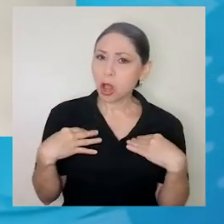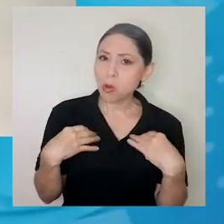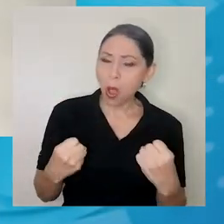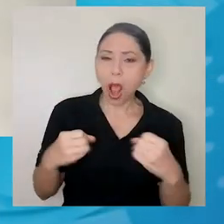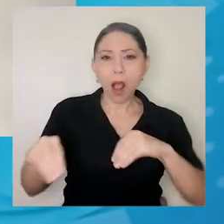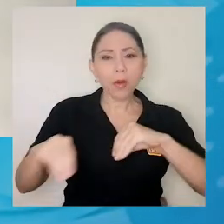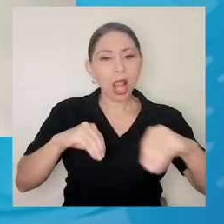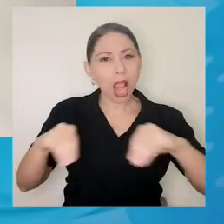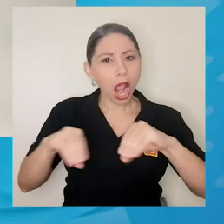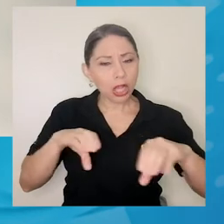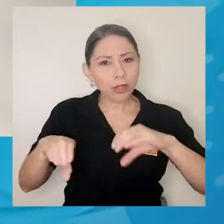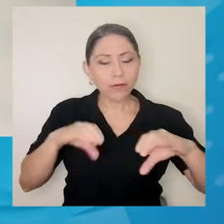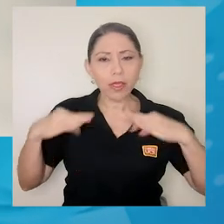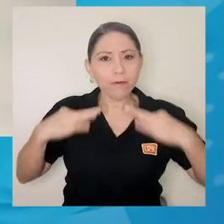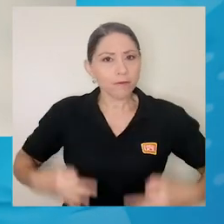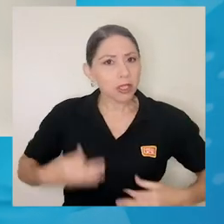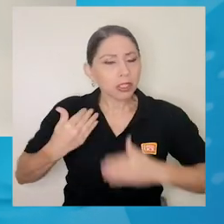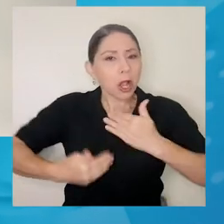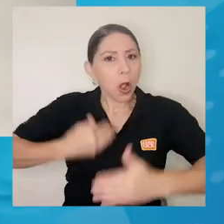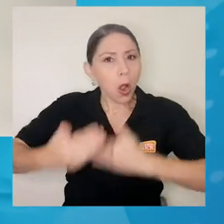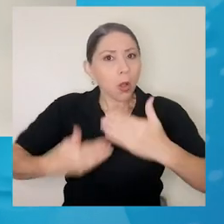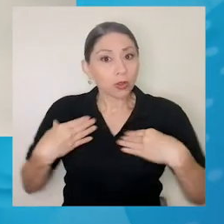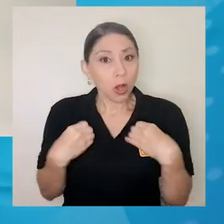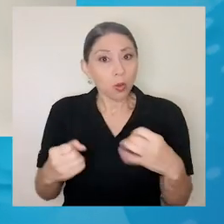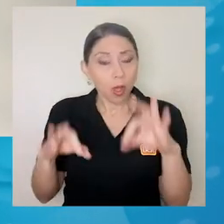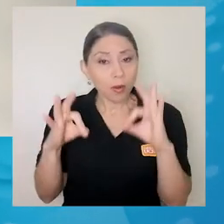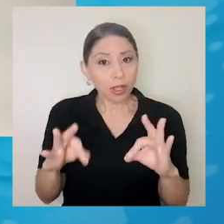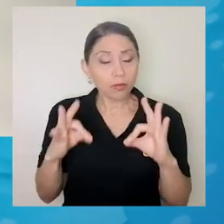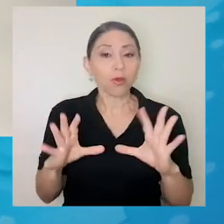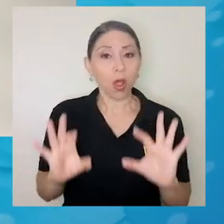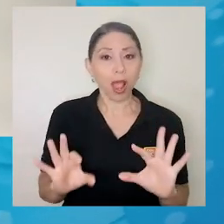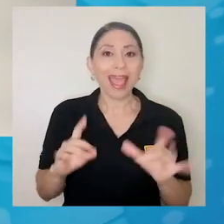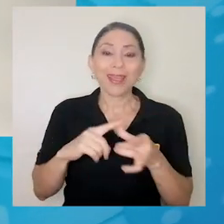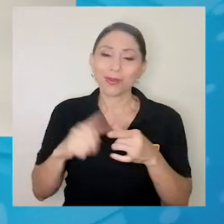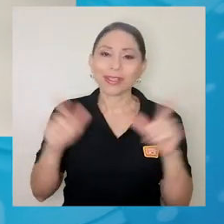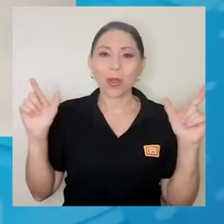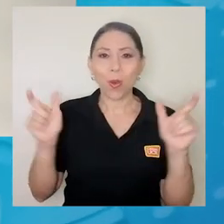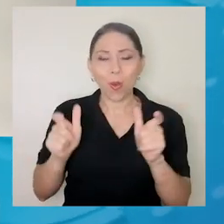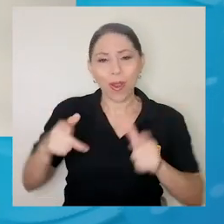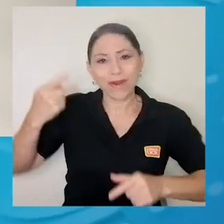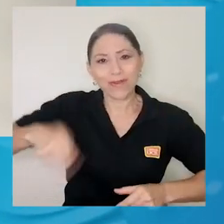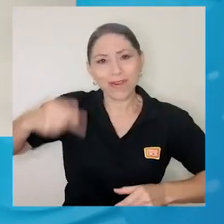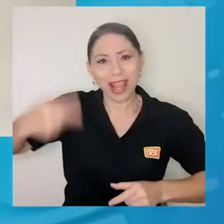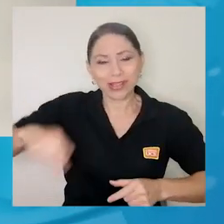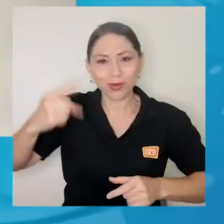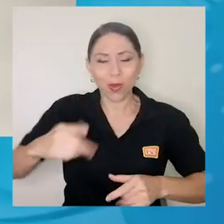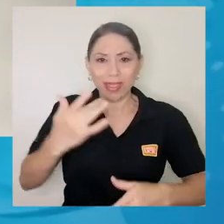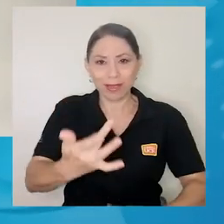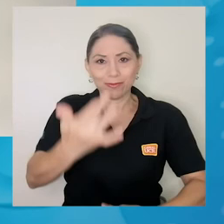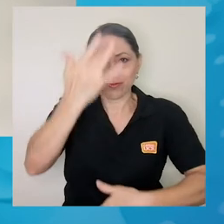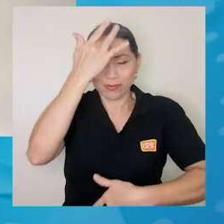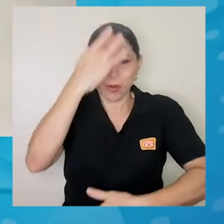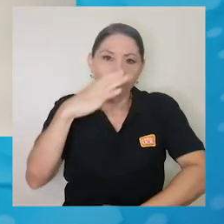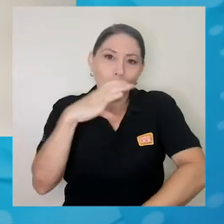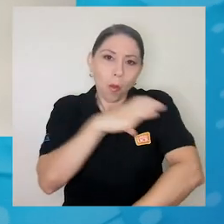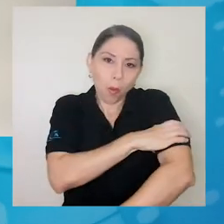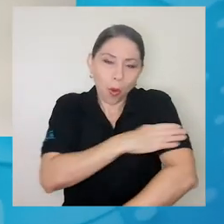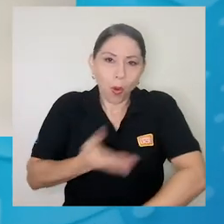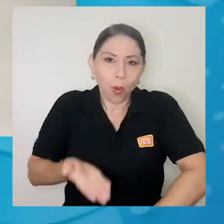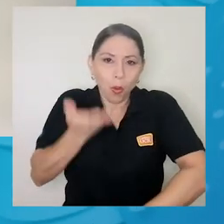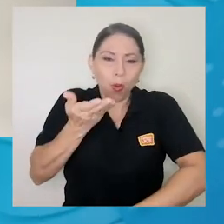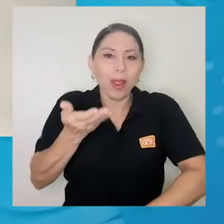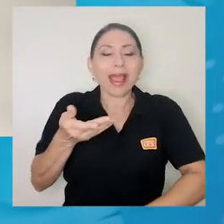una actividad física regular tienden a disminuir muchísimo el riesgo de padecer tanto de hipertensión